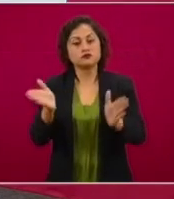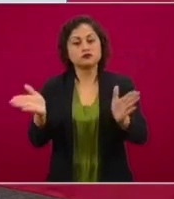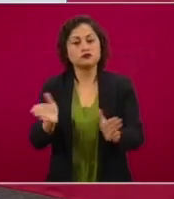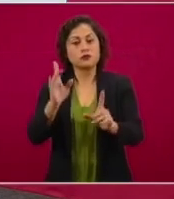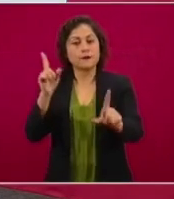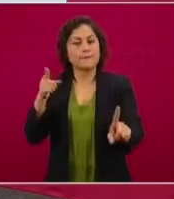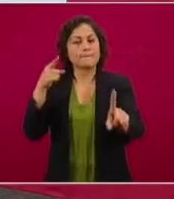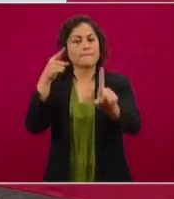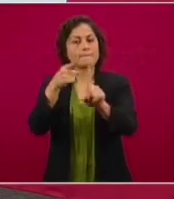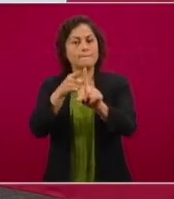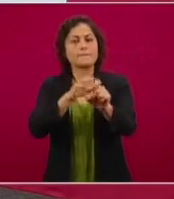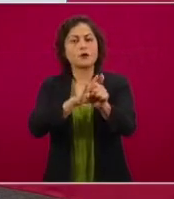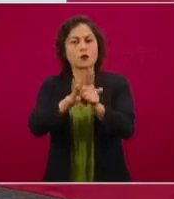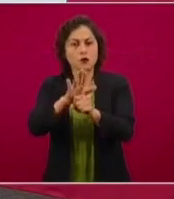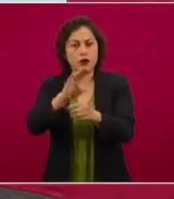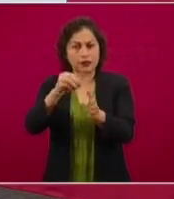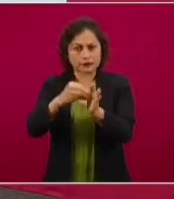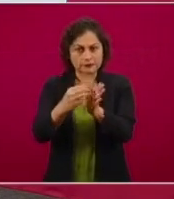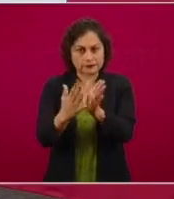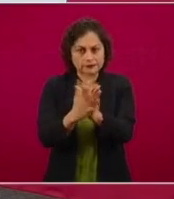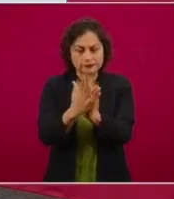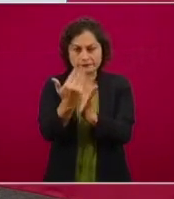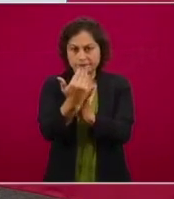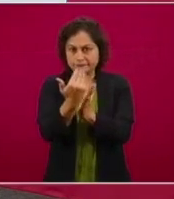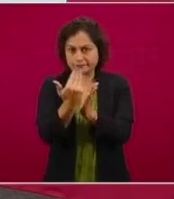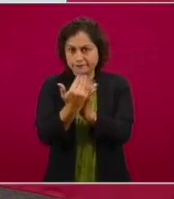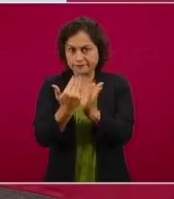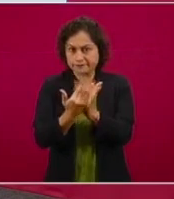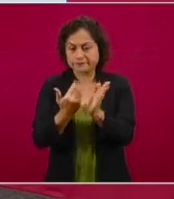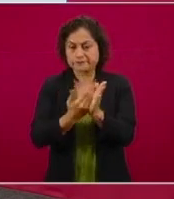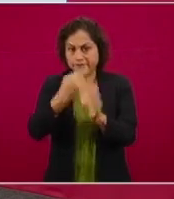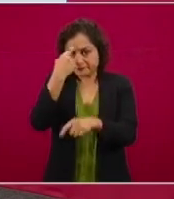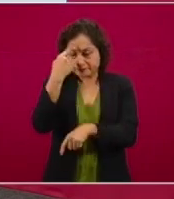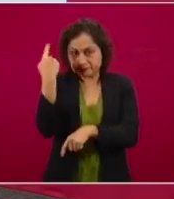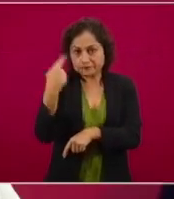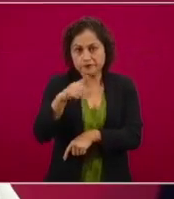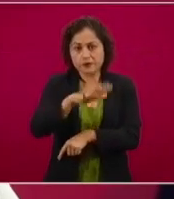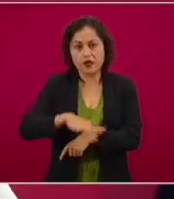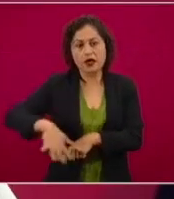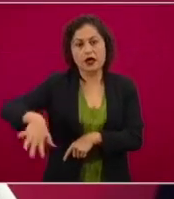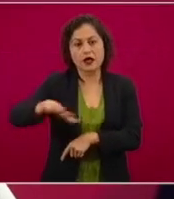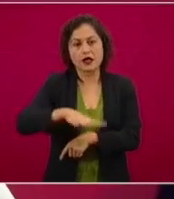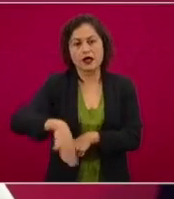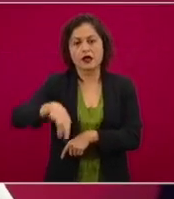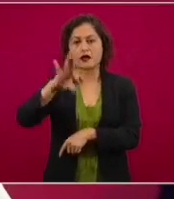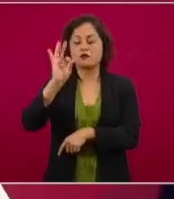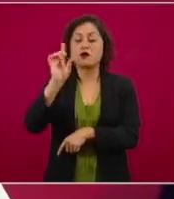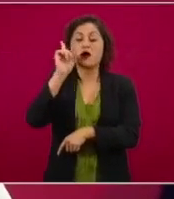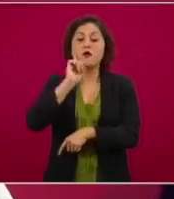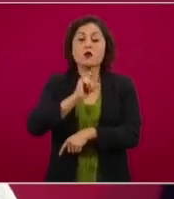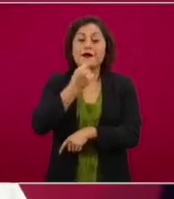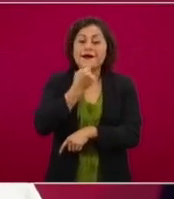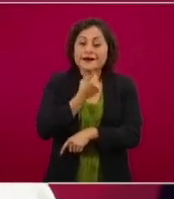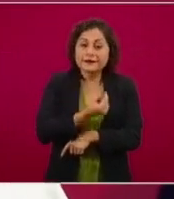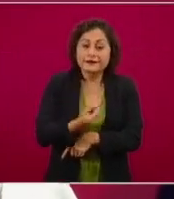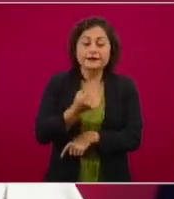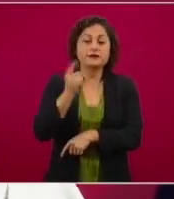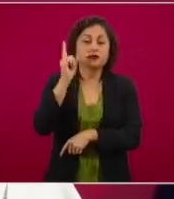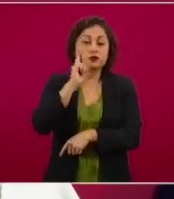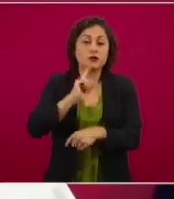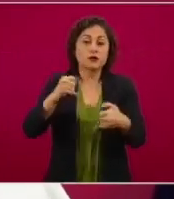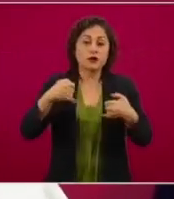capítulo específico diferenciado para la búsqueda de las niñas, adolescentes y mujeres